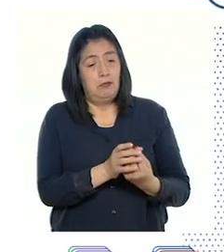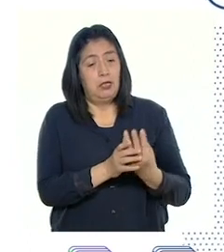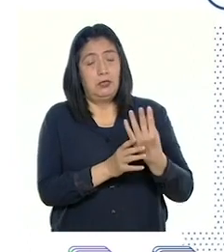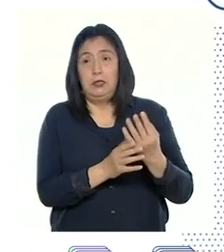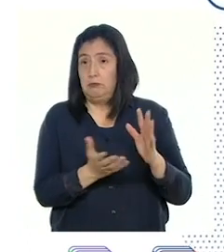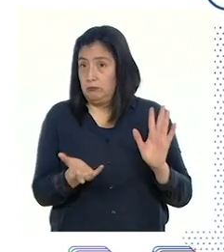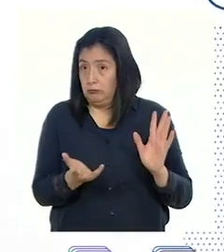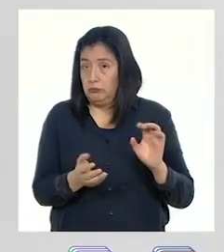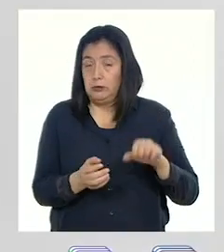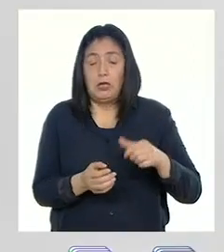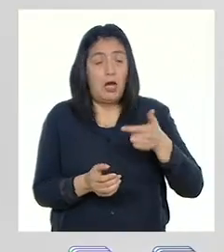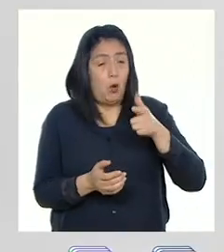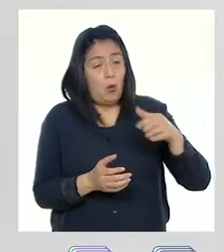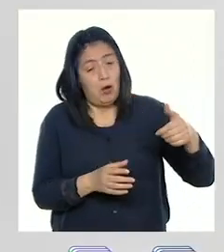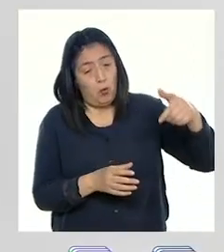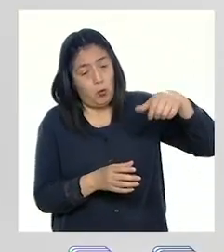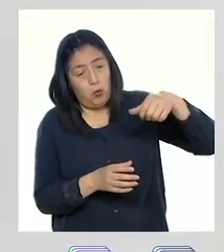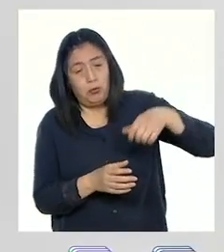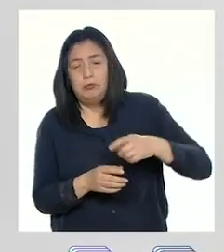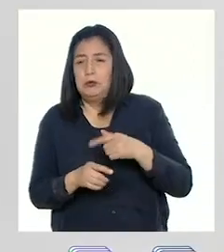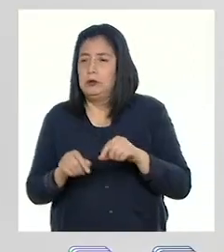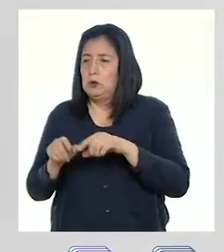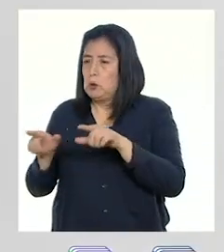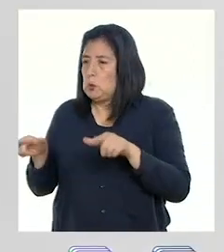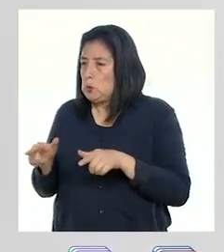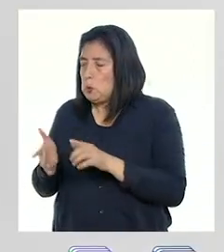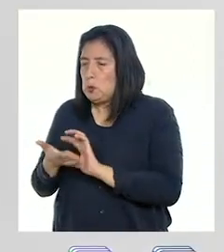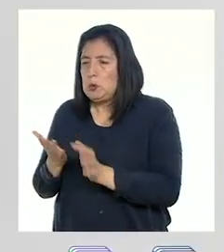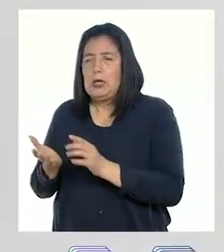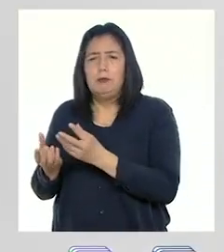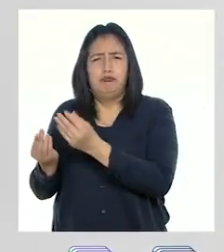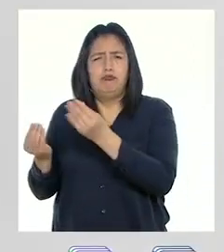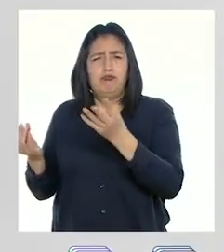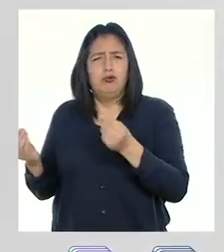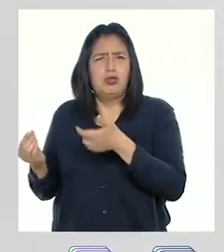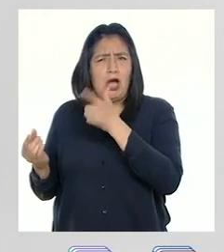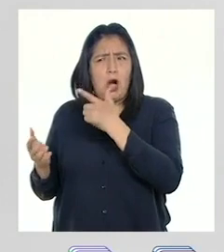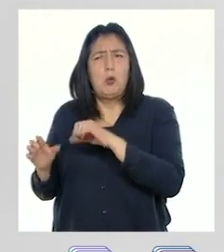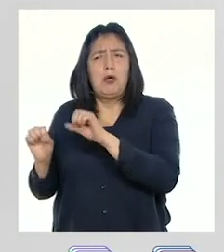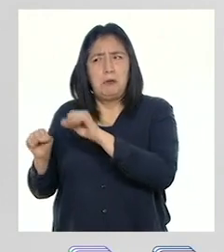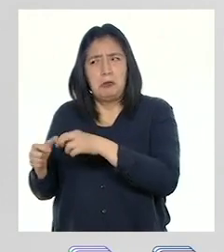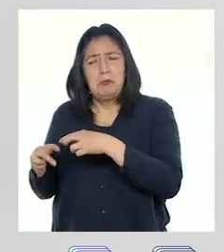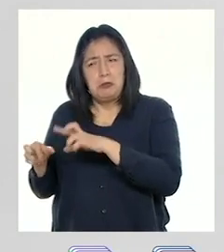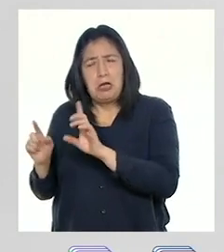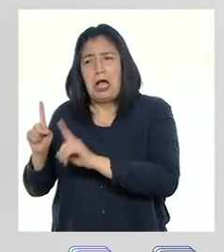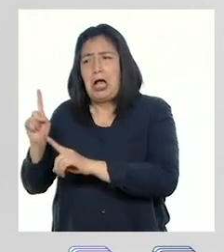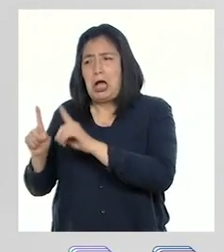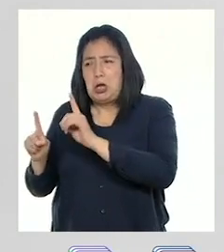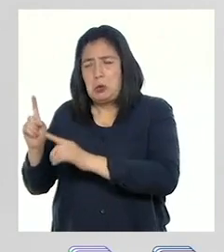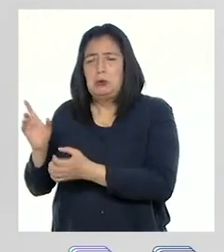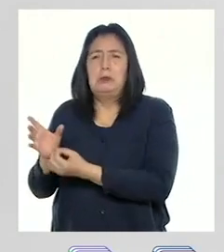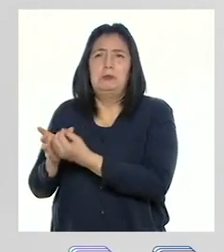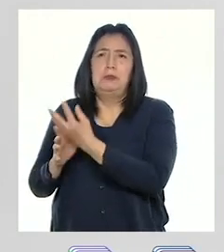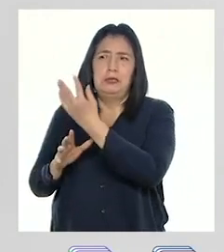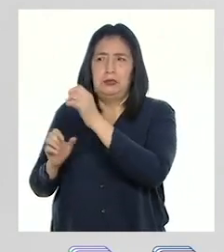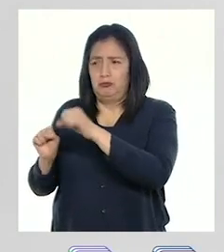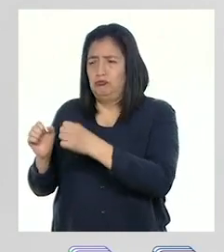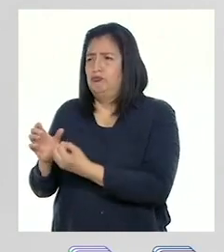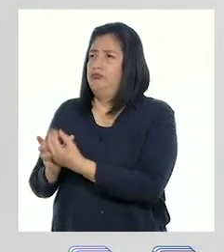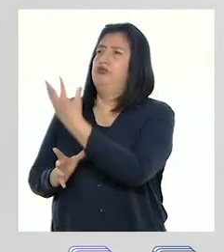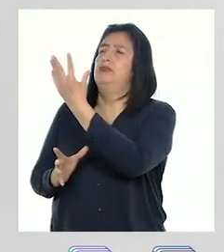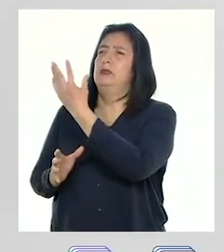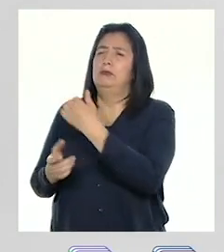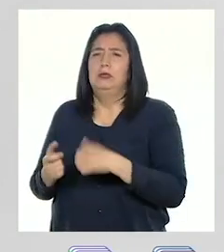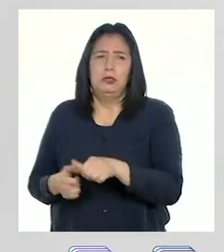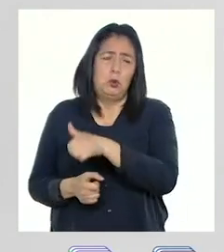Sin embargo, cuando en un lugar el agua es abundante, permite que algunas plantas se desarrollen,